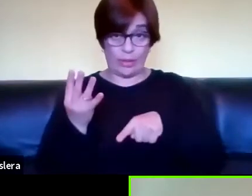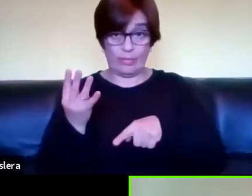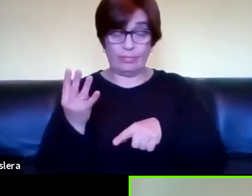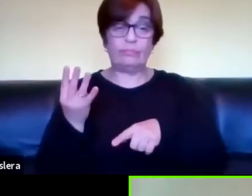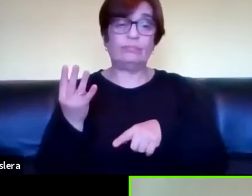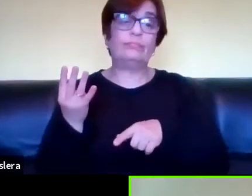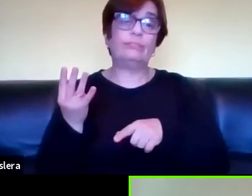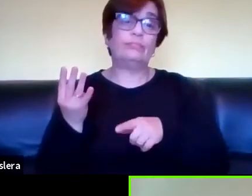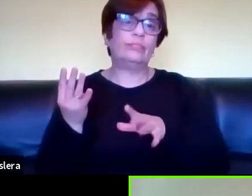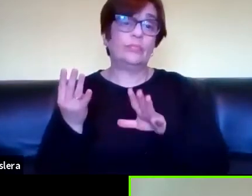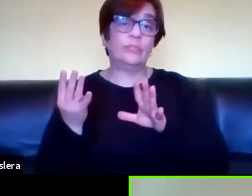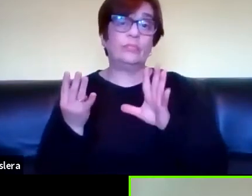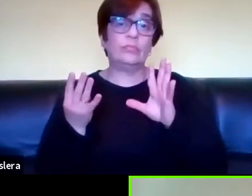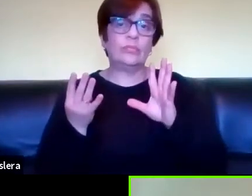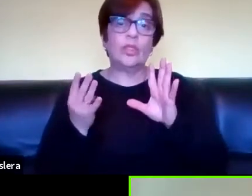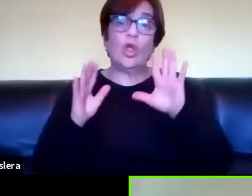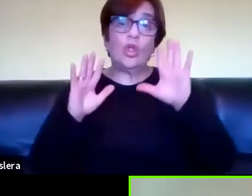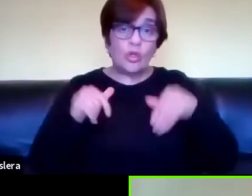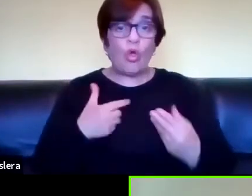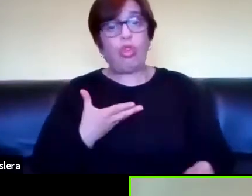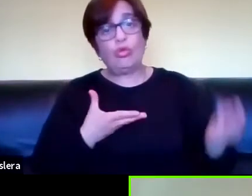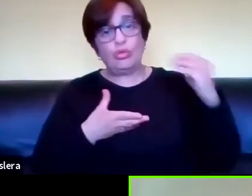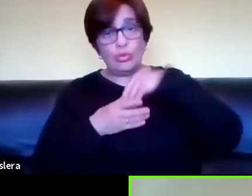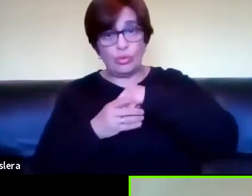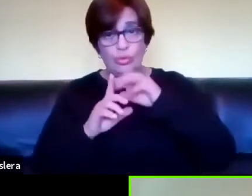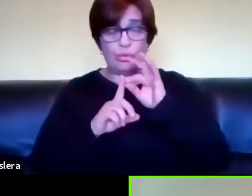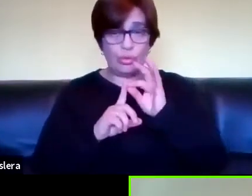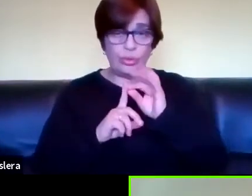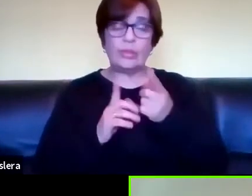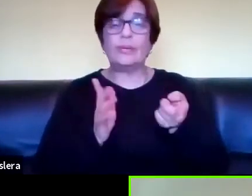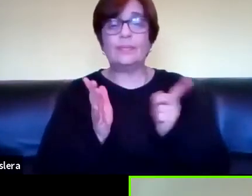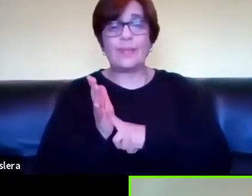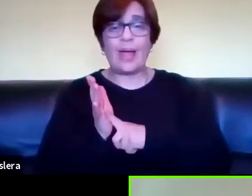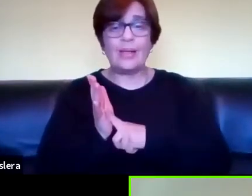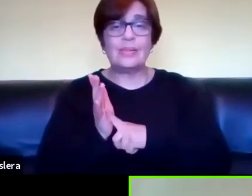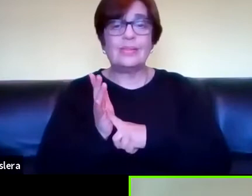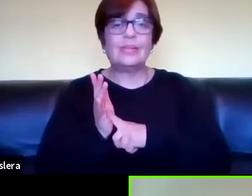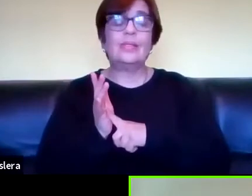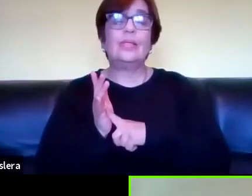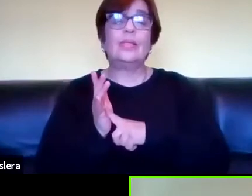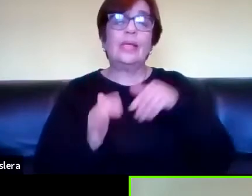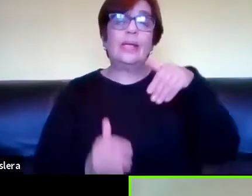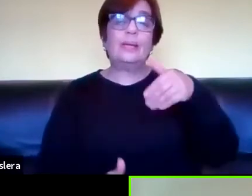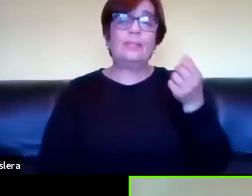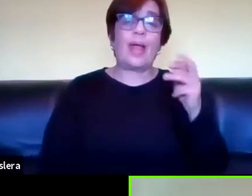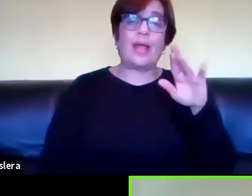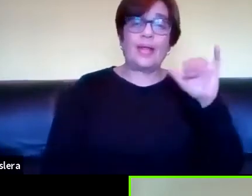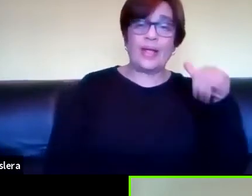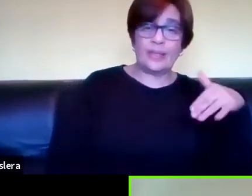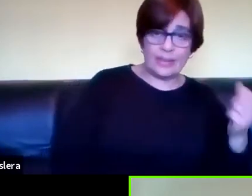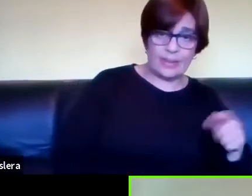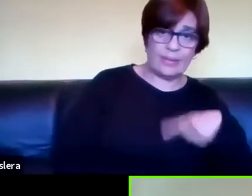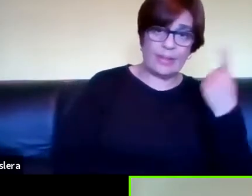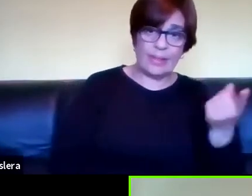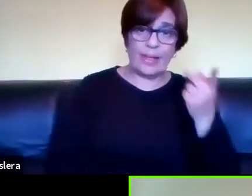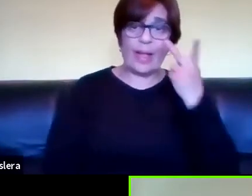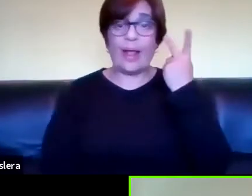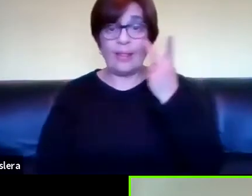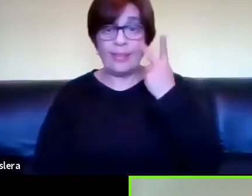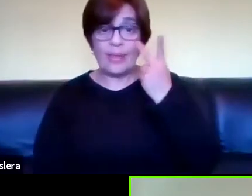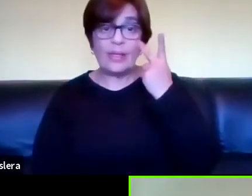todos pertenecemos a la TUISU y además Mariana y Adriana a